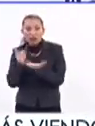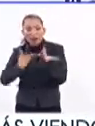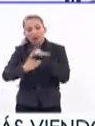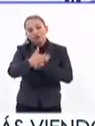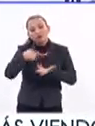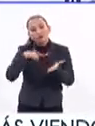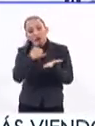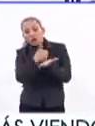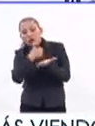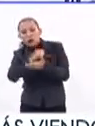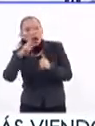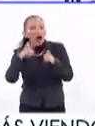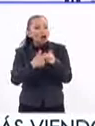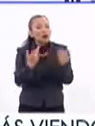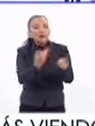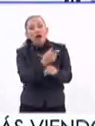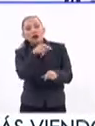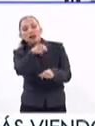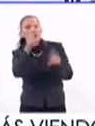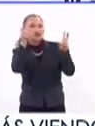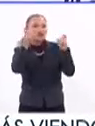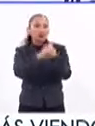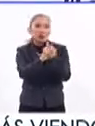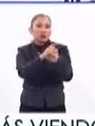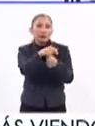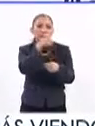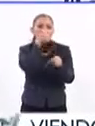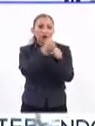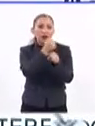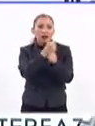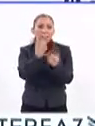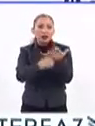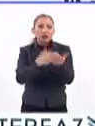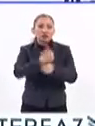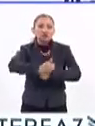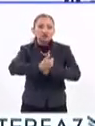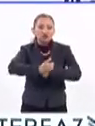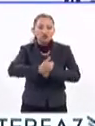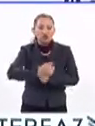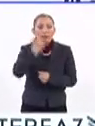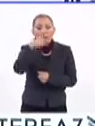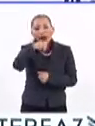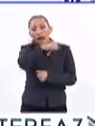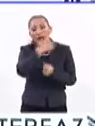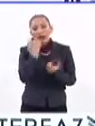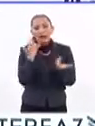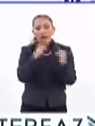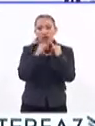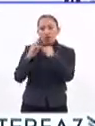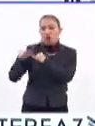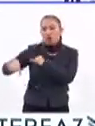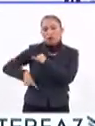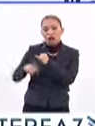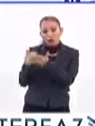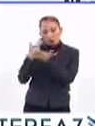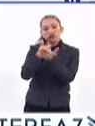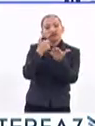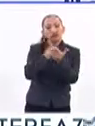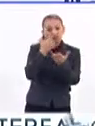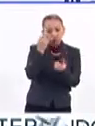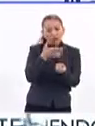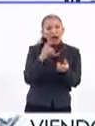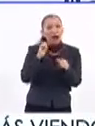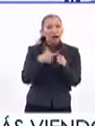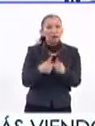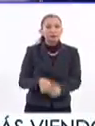para poderle dar seguimiento a distintos problemas de violencia que están sufriendo para que las distintas instituciones de gobierno podamos